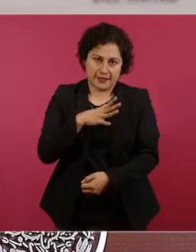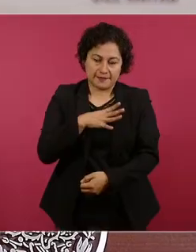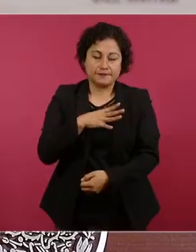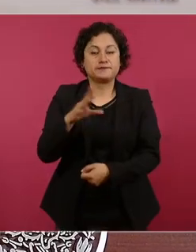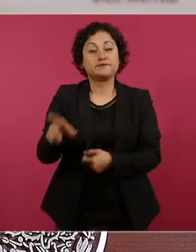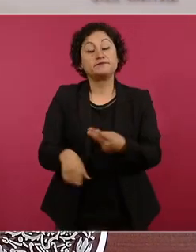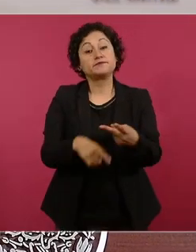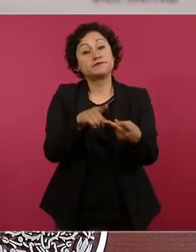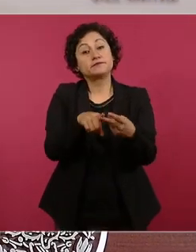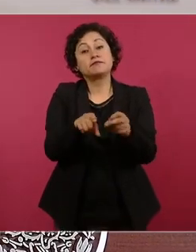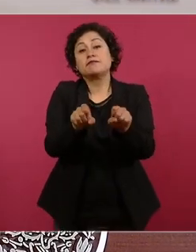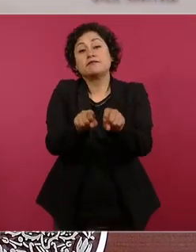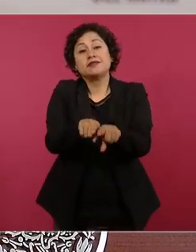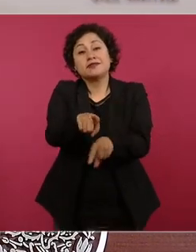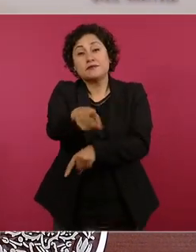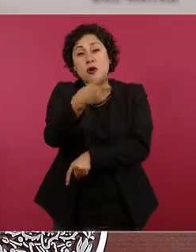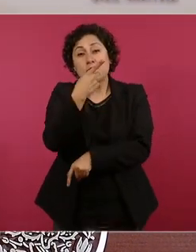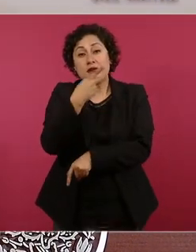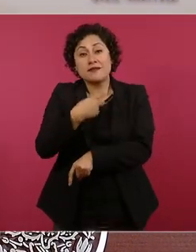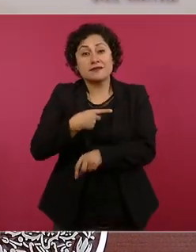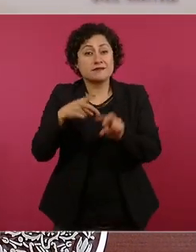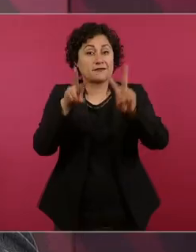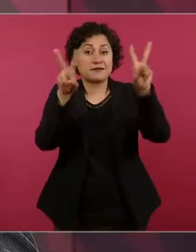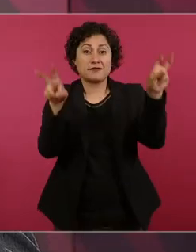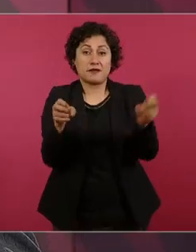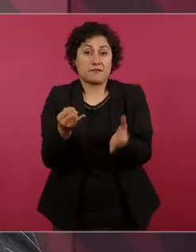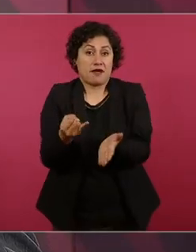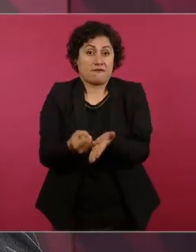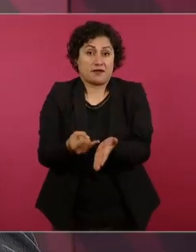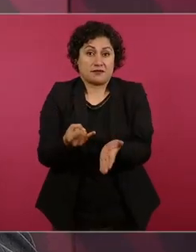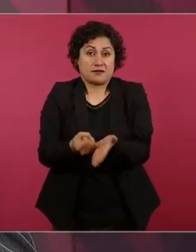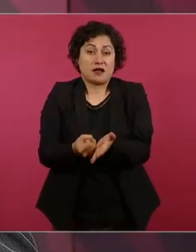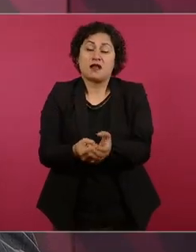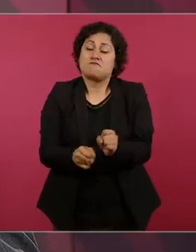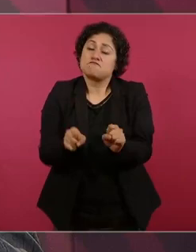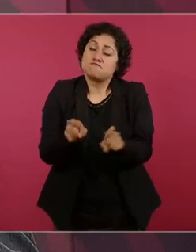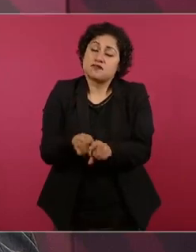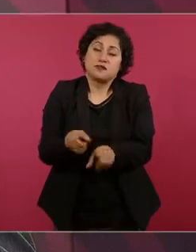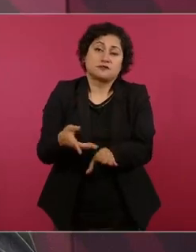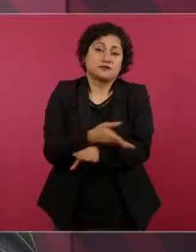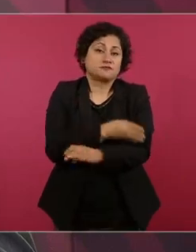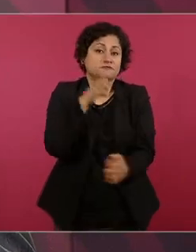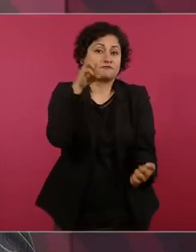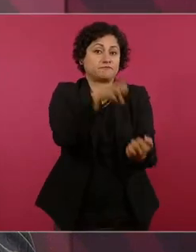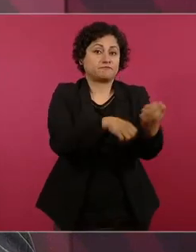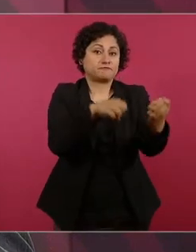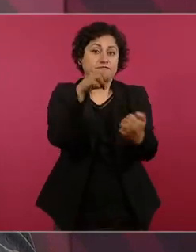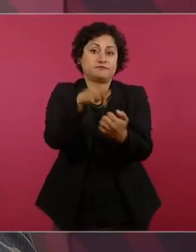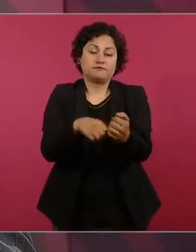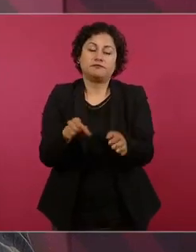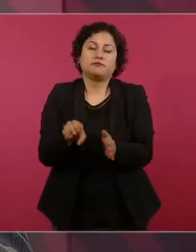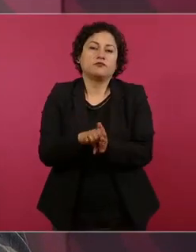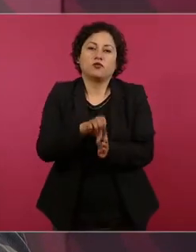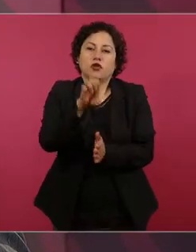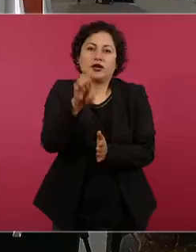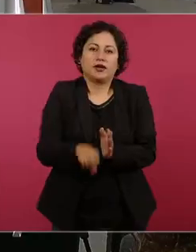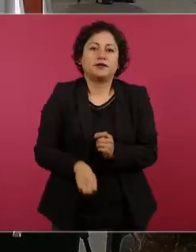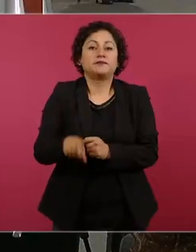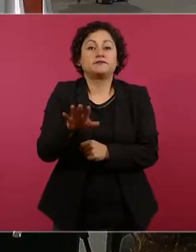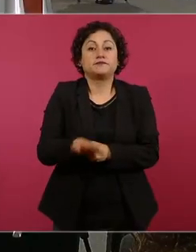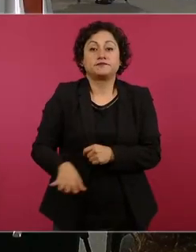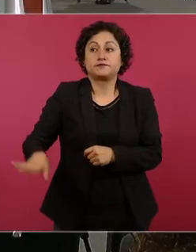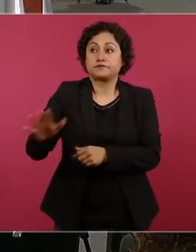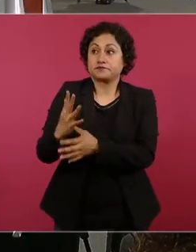de que México tenía el problema de una baja recaudación